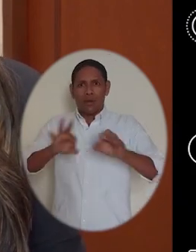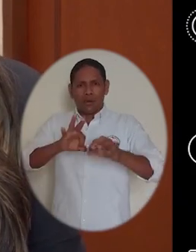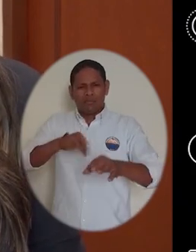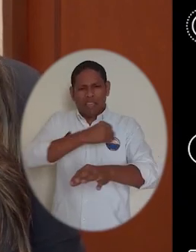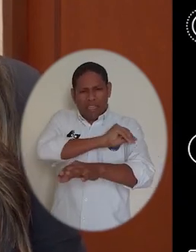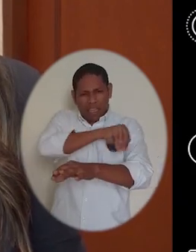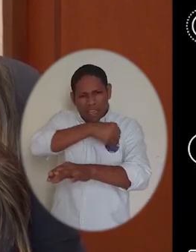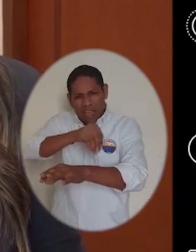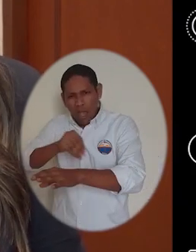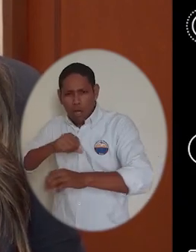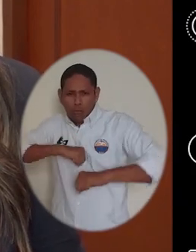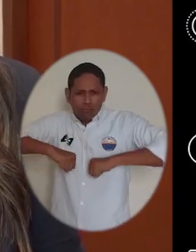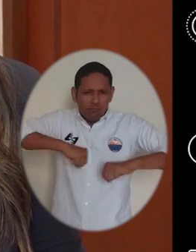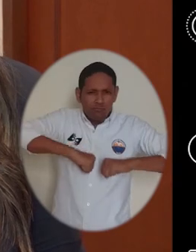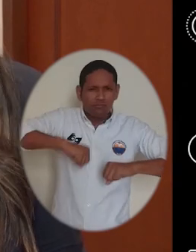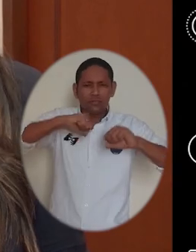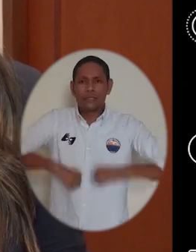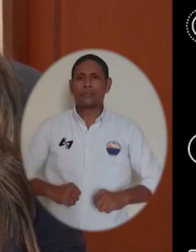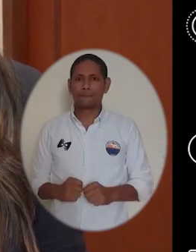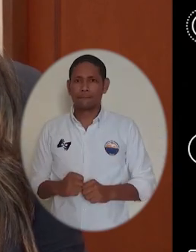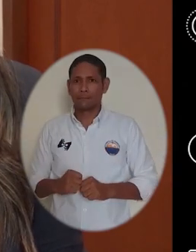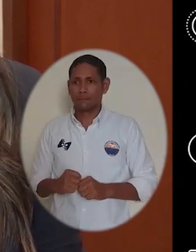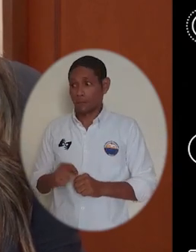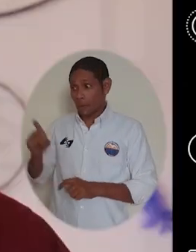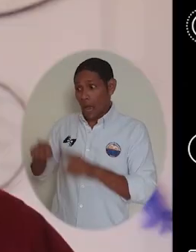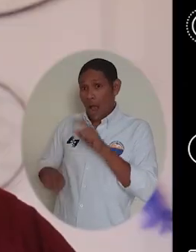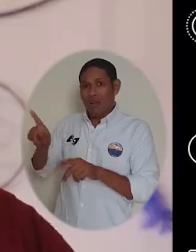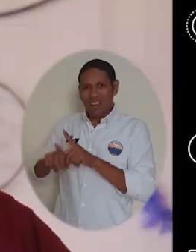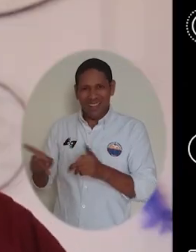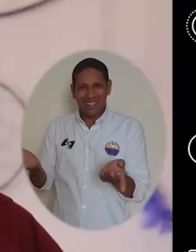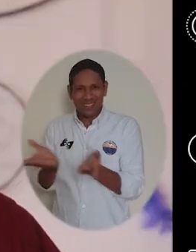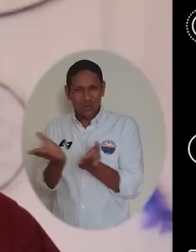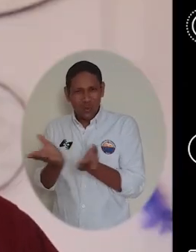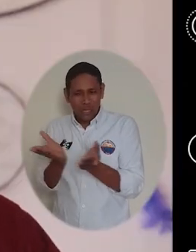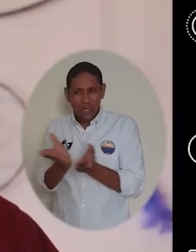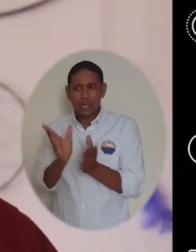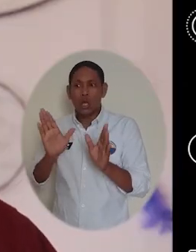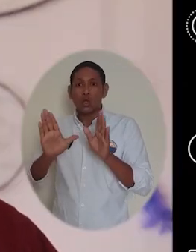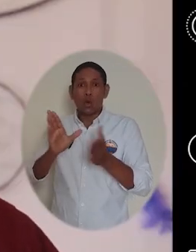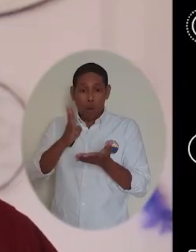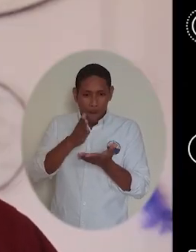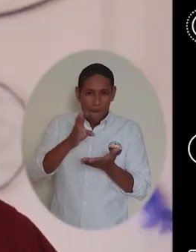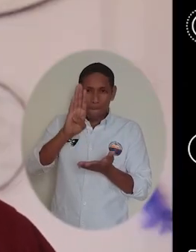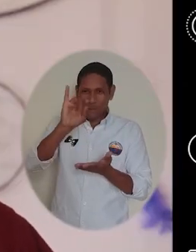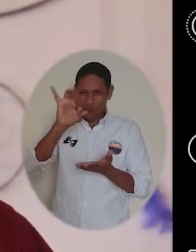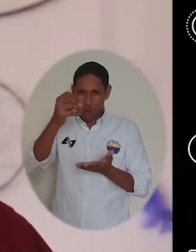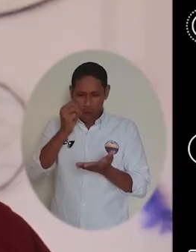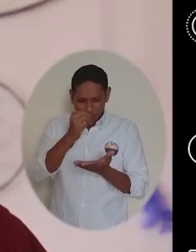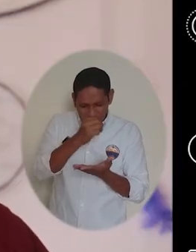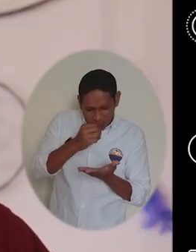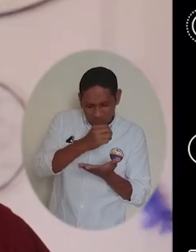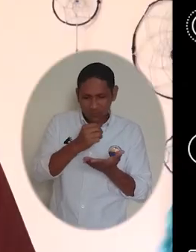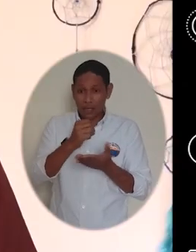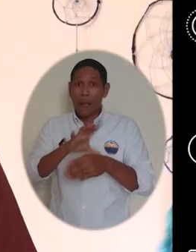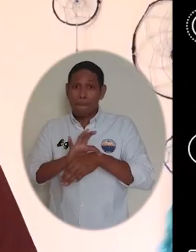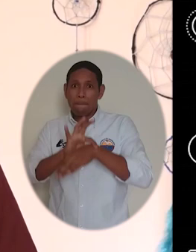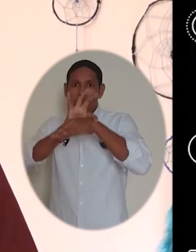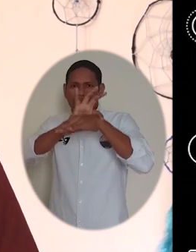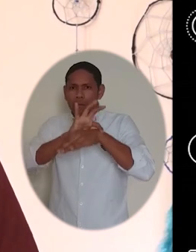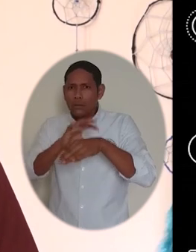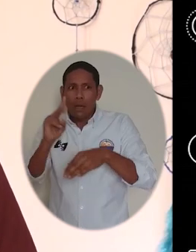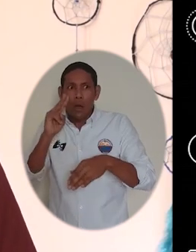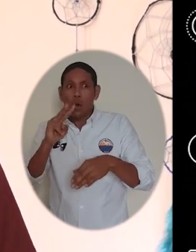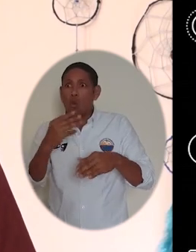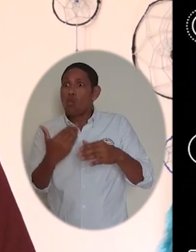reconocimiento a las distintas. gestiones institucionales. Veamos la opinión de estudiantes de los programas de medicina y biología quienes